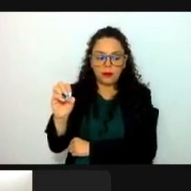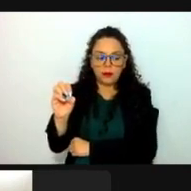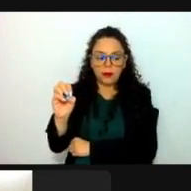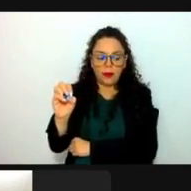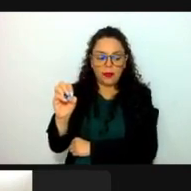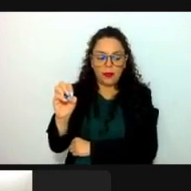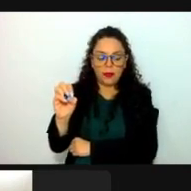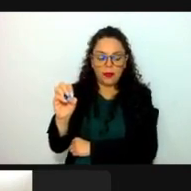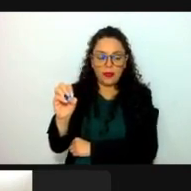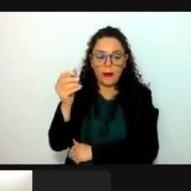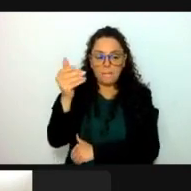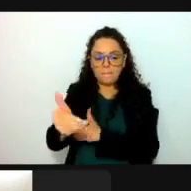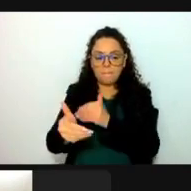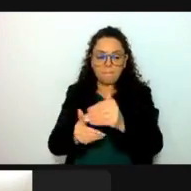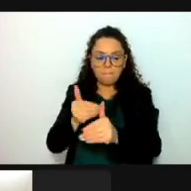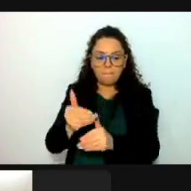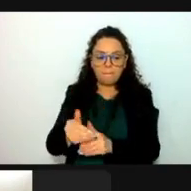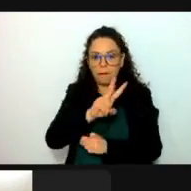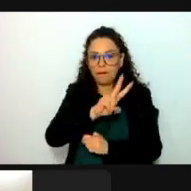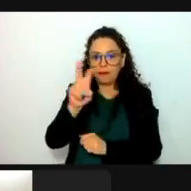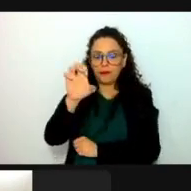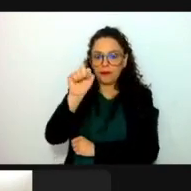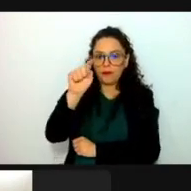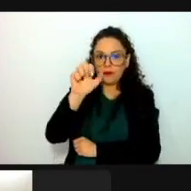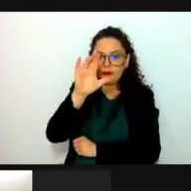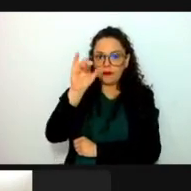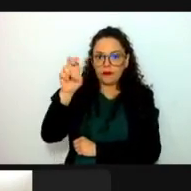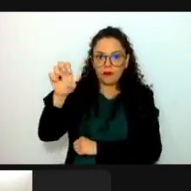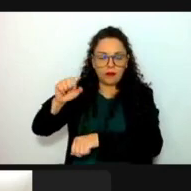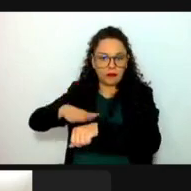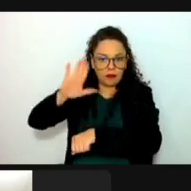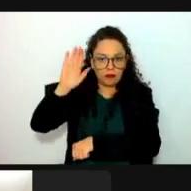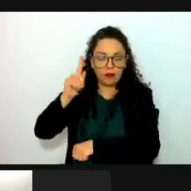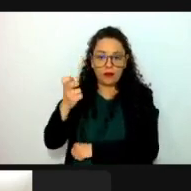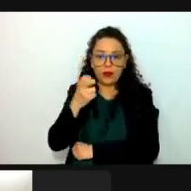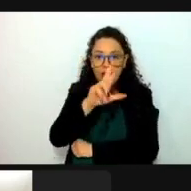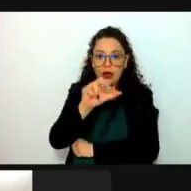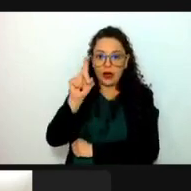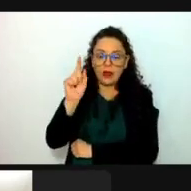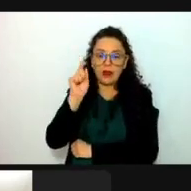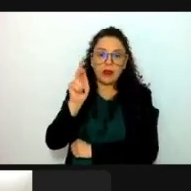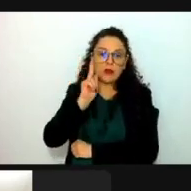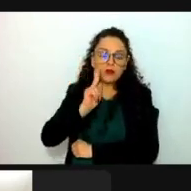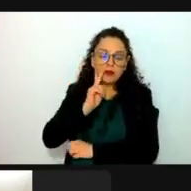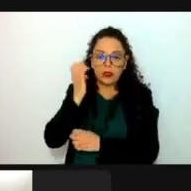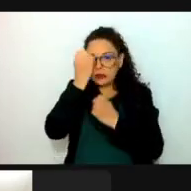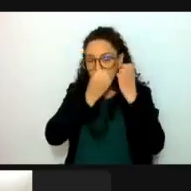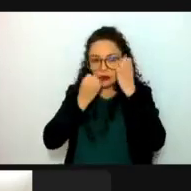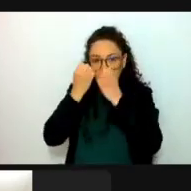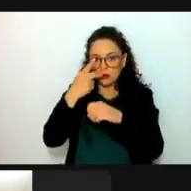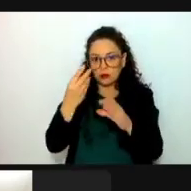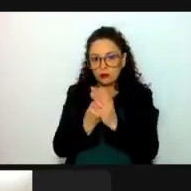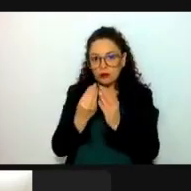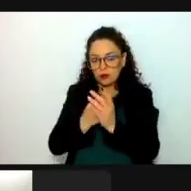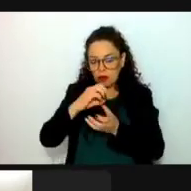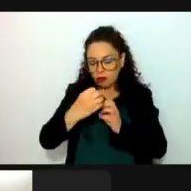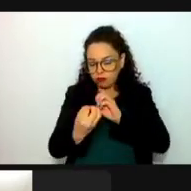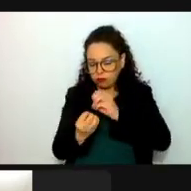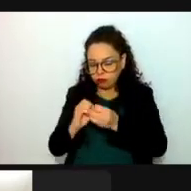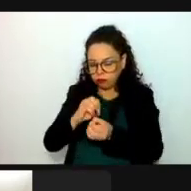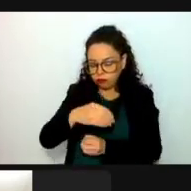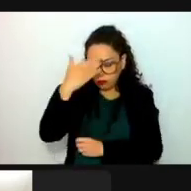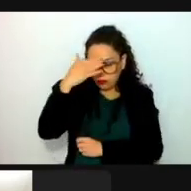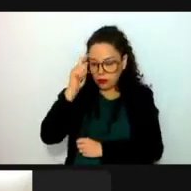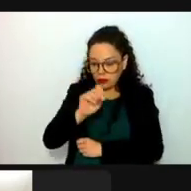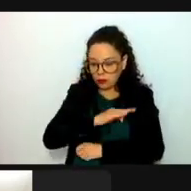conformando con más de 200 estaciones. Las redes han permitido el muestreo y análisis de las partículas para conocer su afectación a la Ciudad de